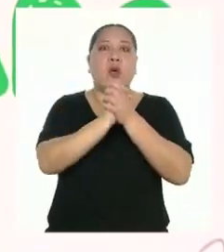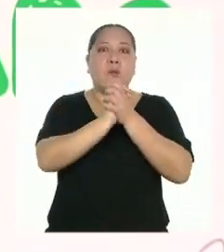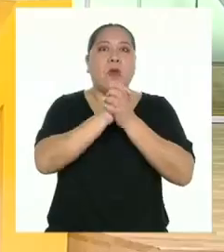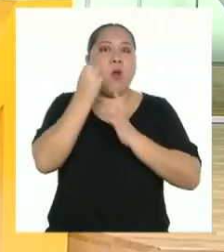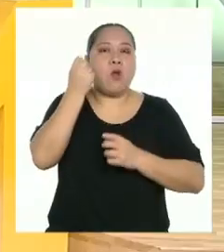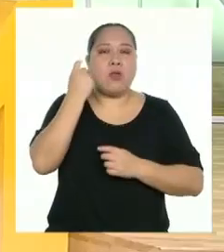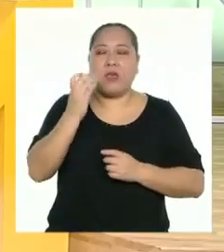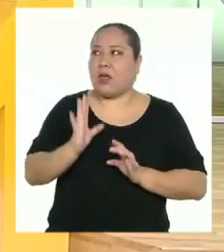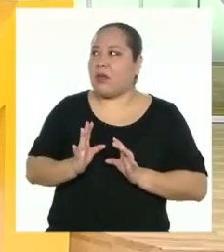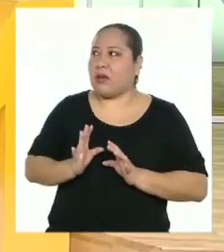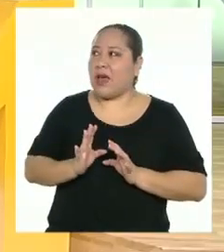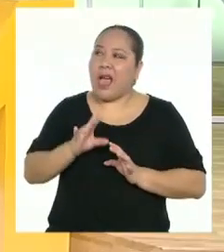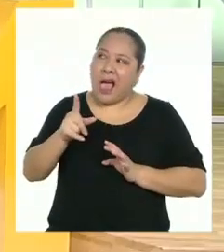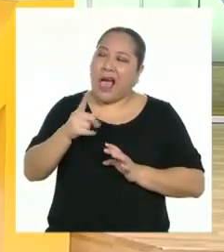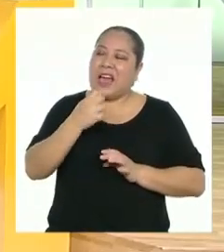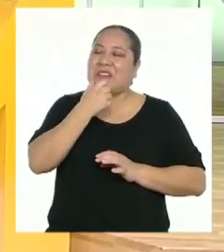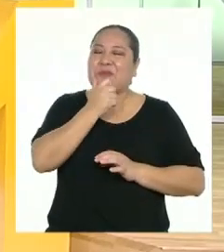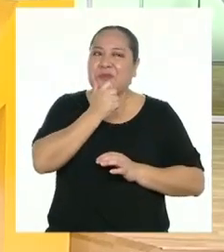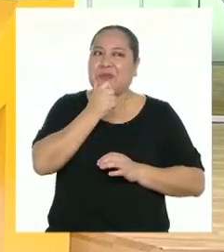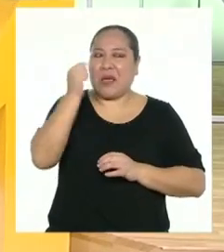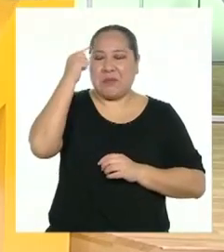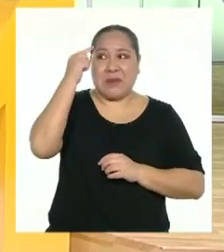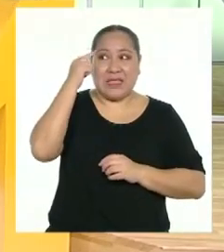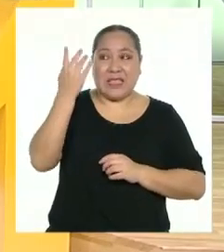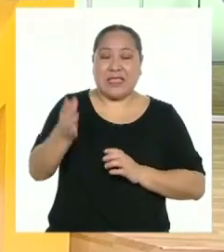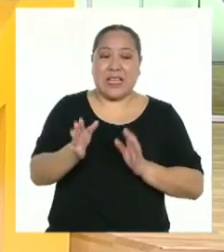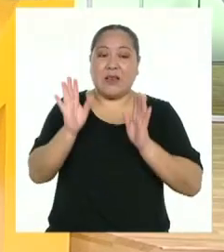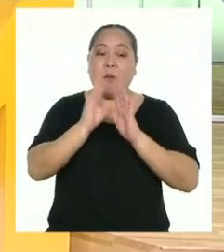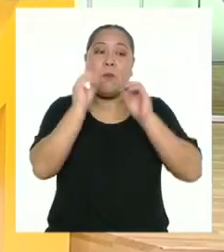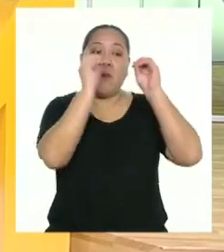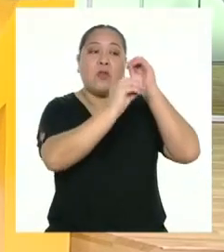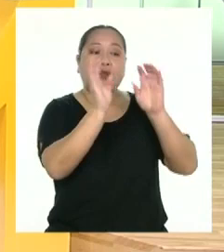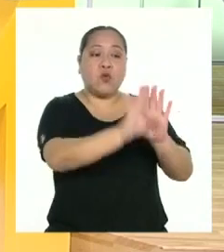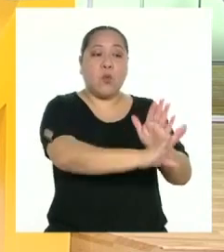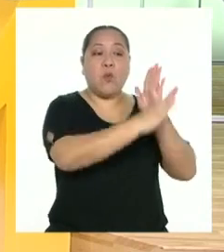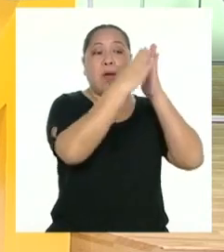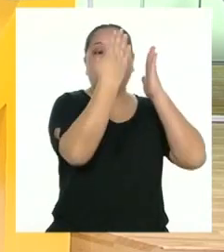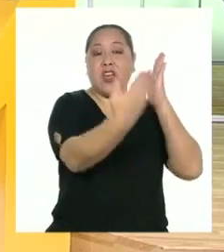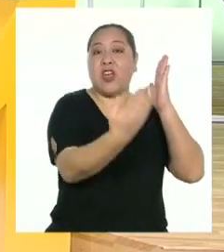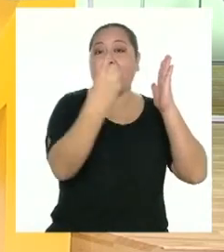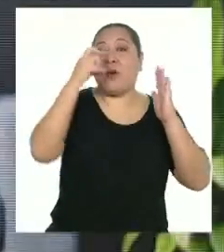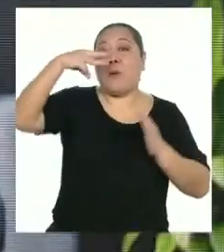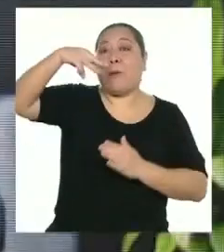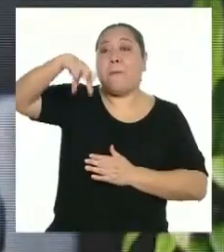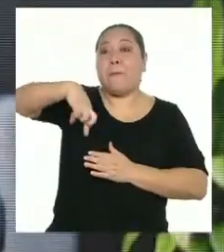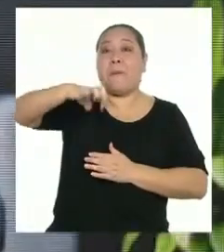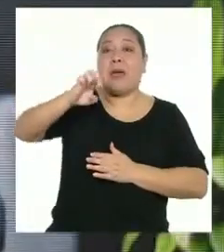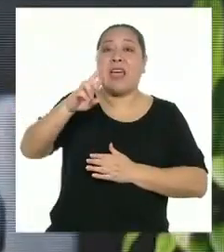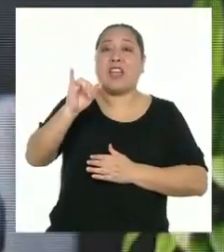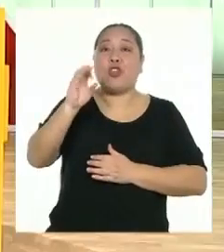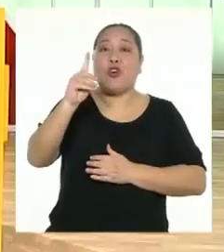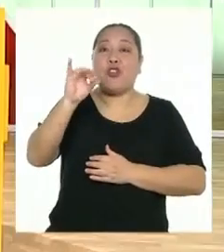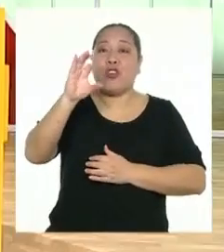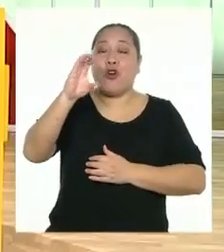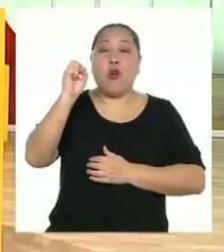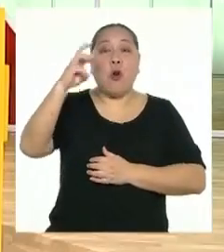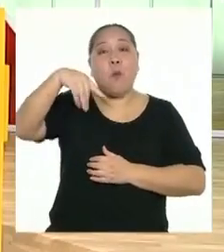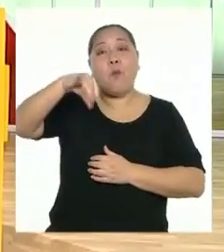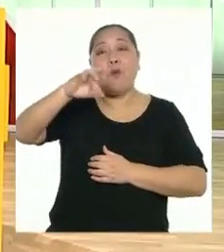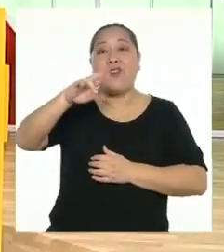¿Qué te parece si armamos un periódico mural con todo lo que aprendemos? ¡Suena muy bien!